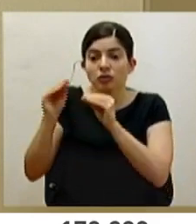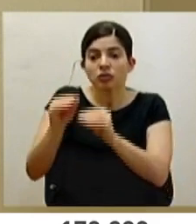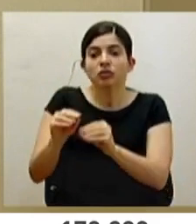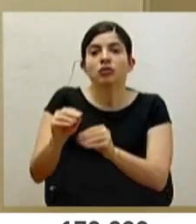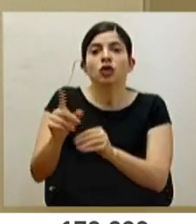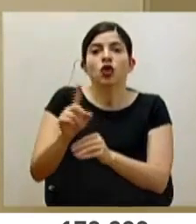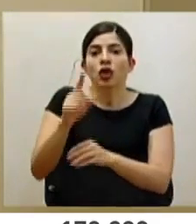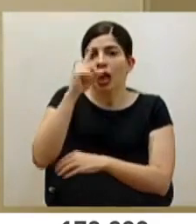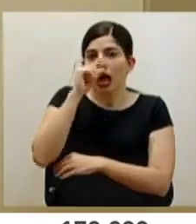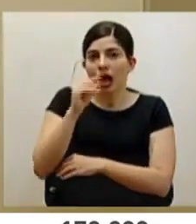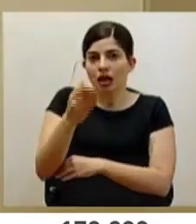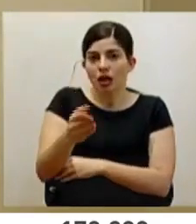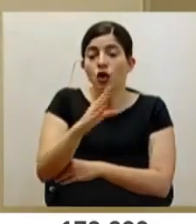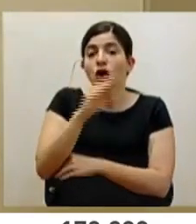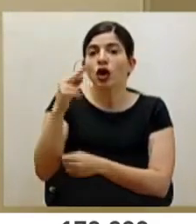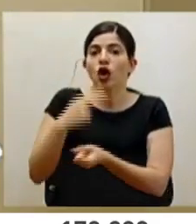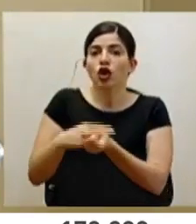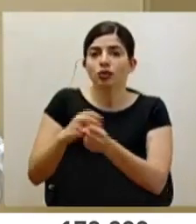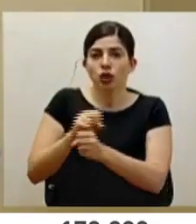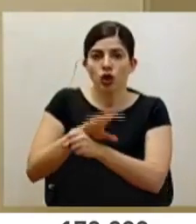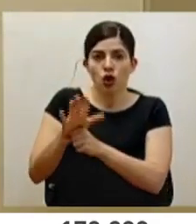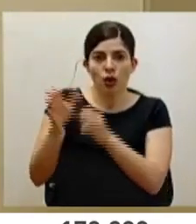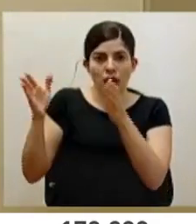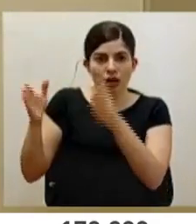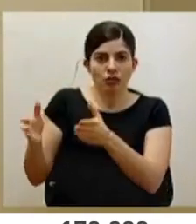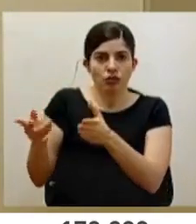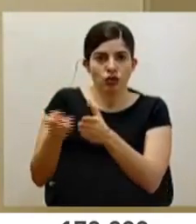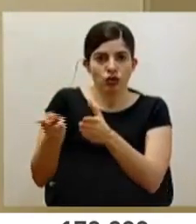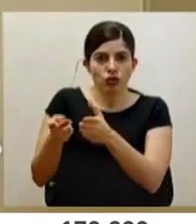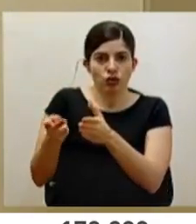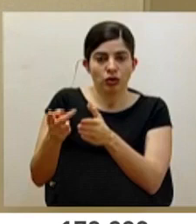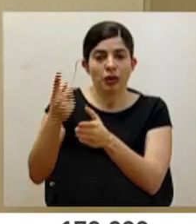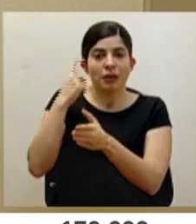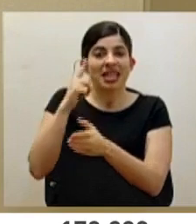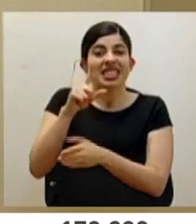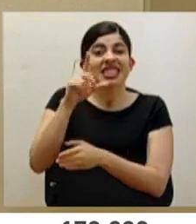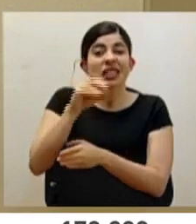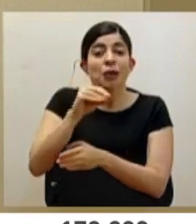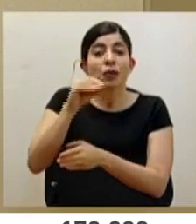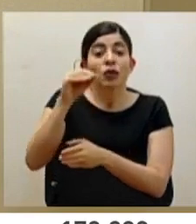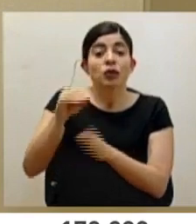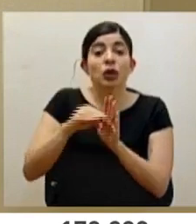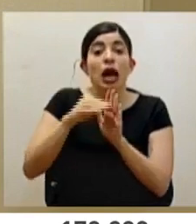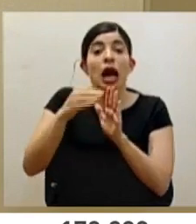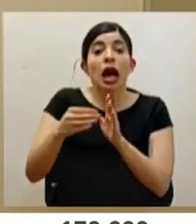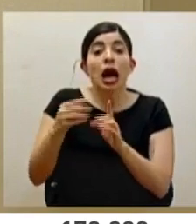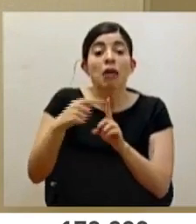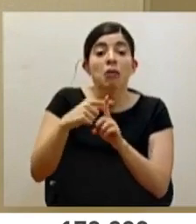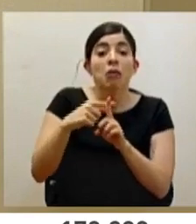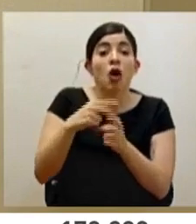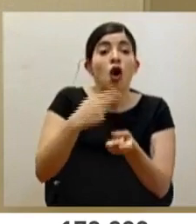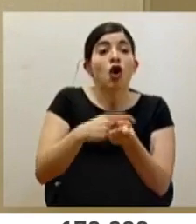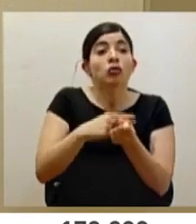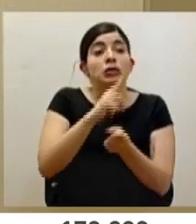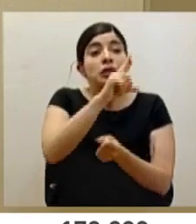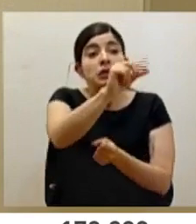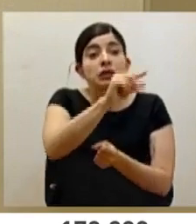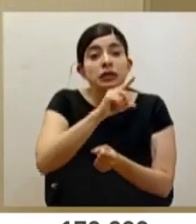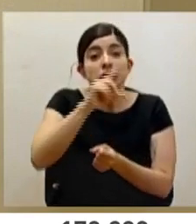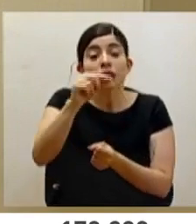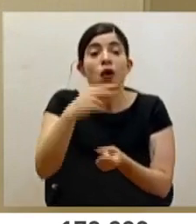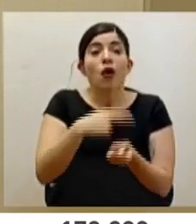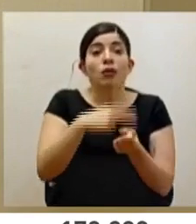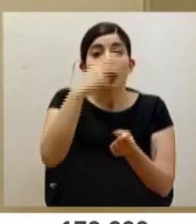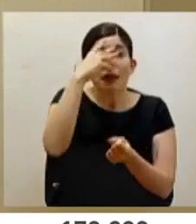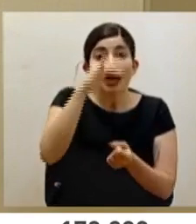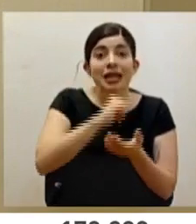Ángel Calderón Guardia y en el SEACO. Esto supone suprimir el 100% de camas moderadas en hospitales regionales, periféricos, Hospital